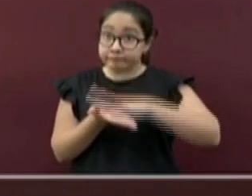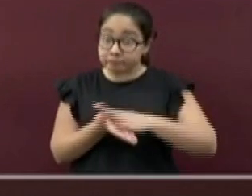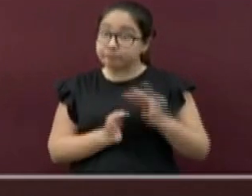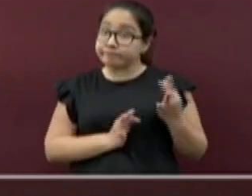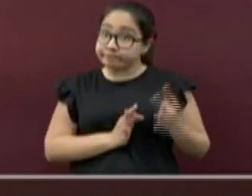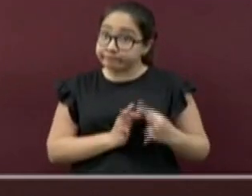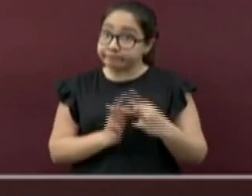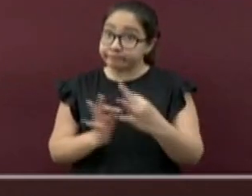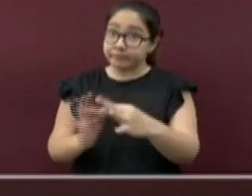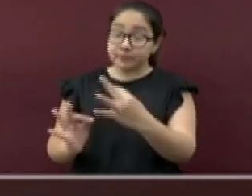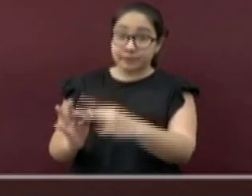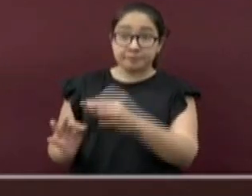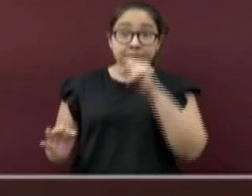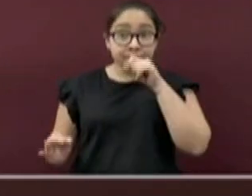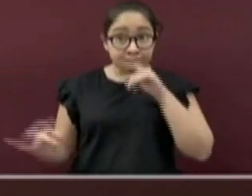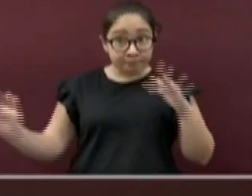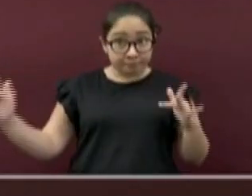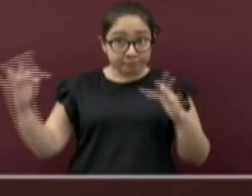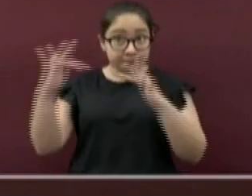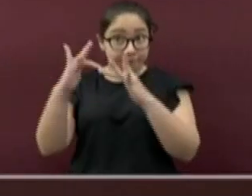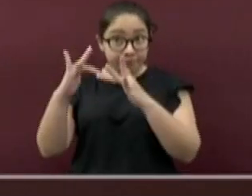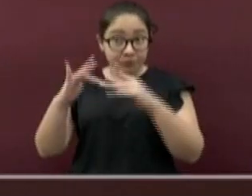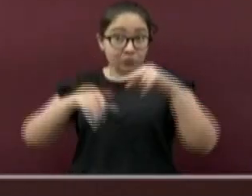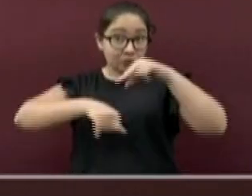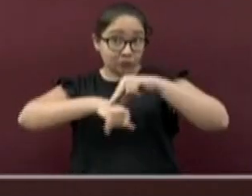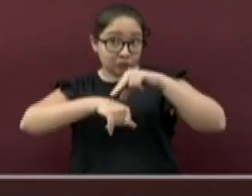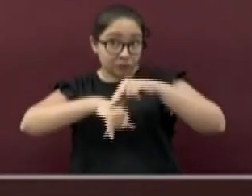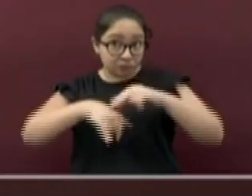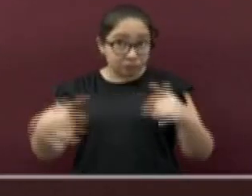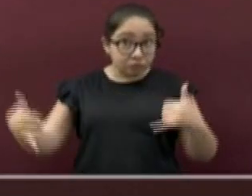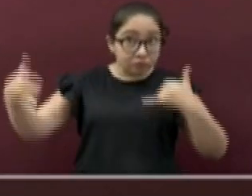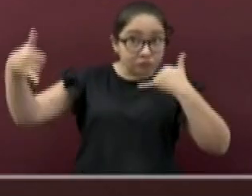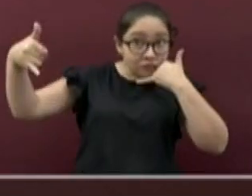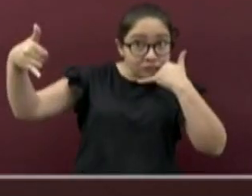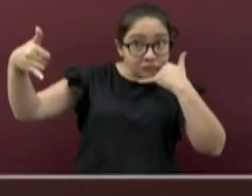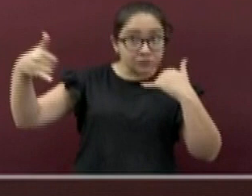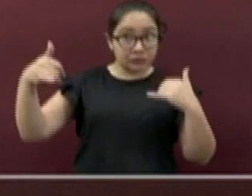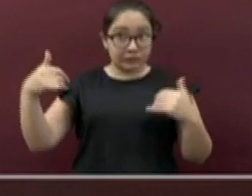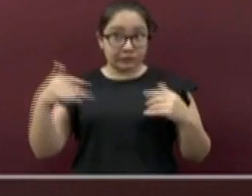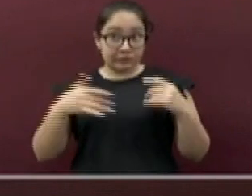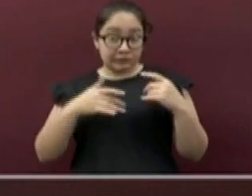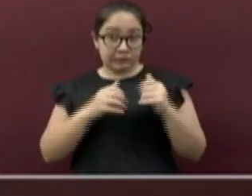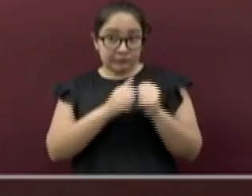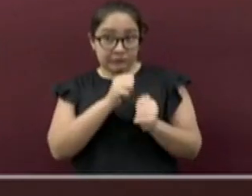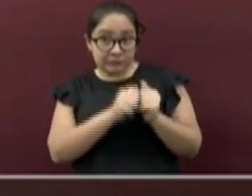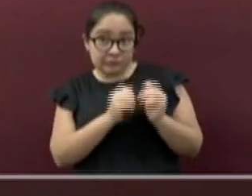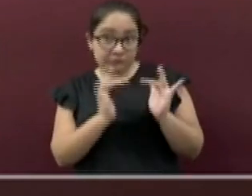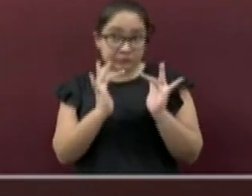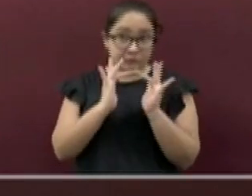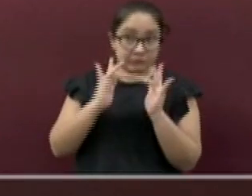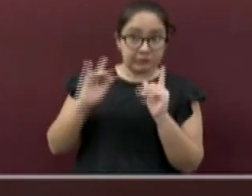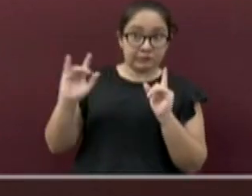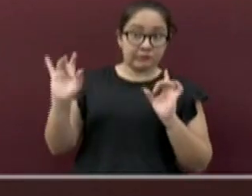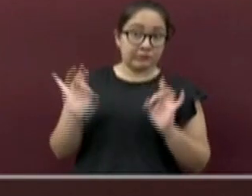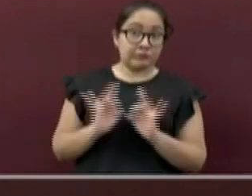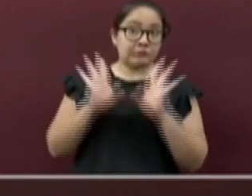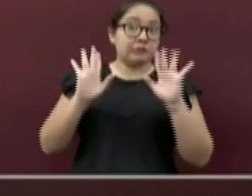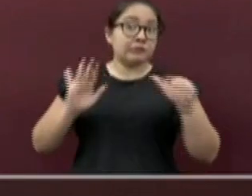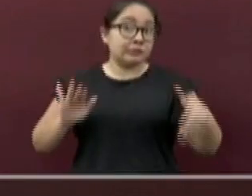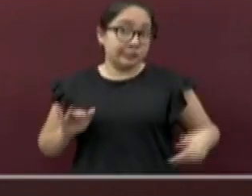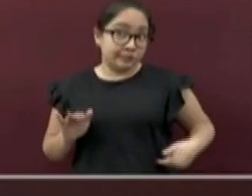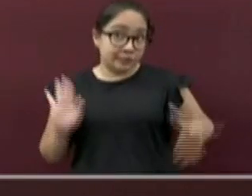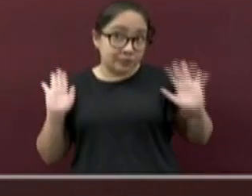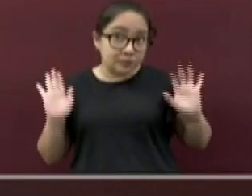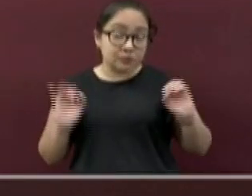permanecer en contacto con su médico ante cualquier situación. Siga